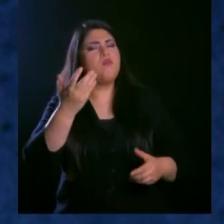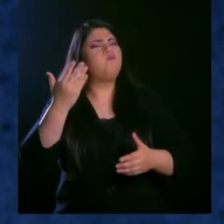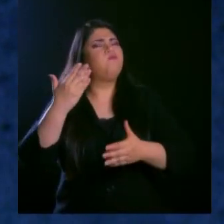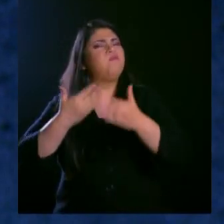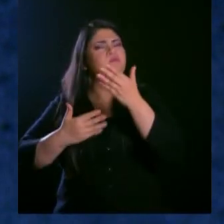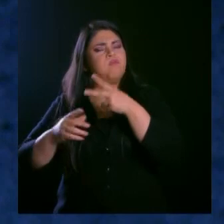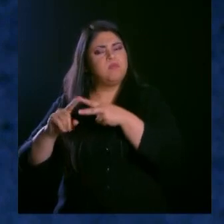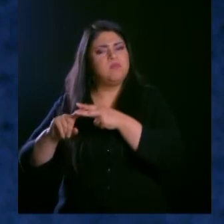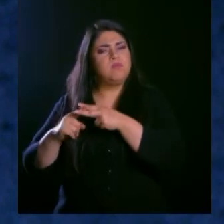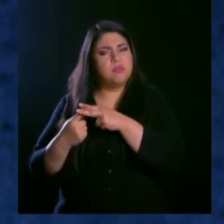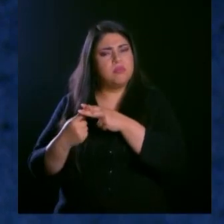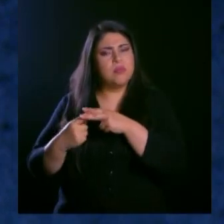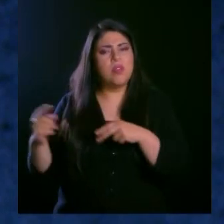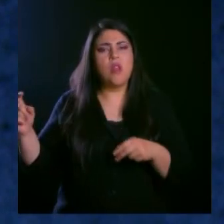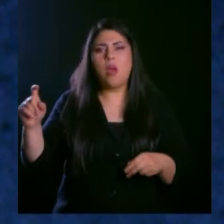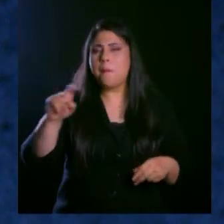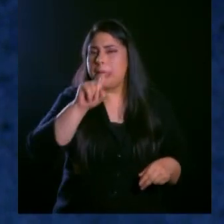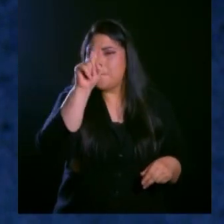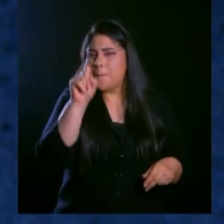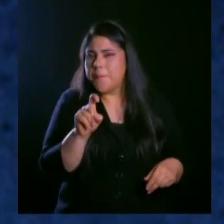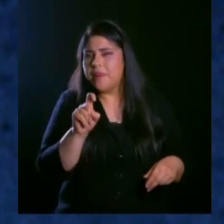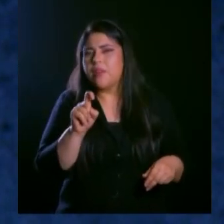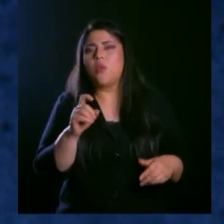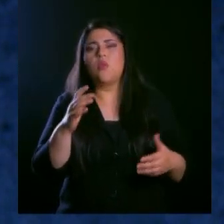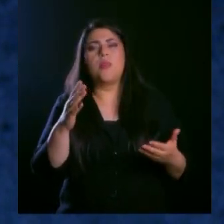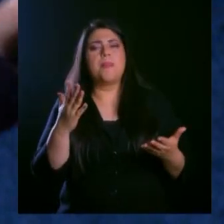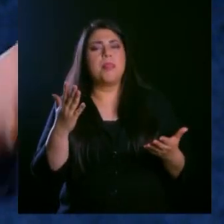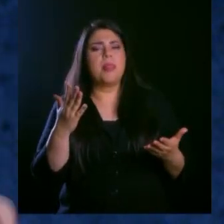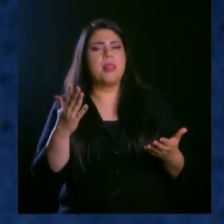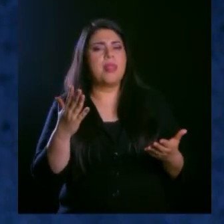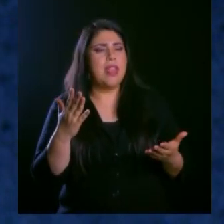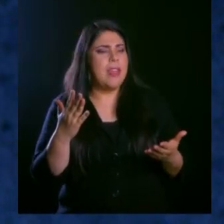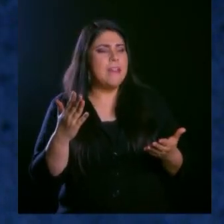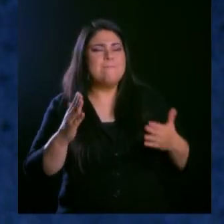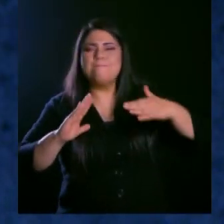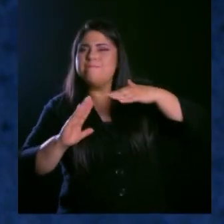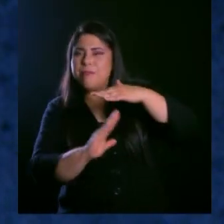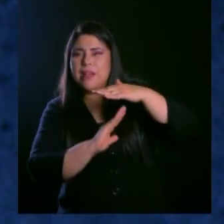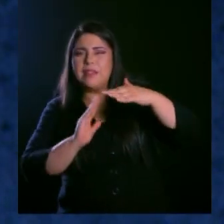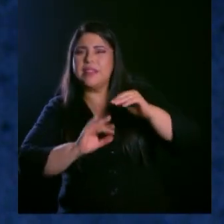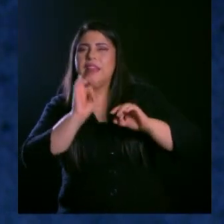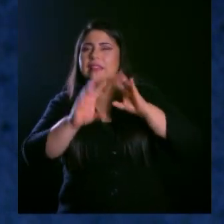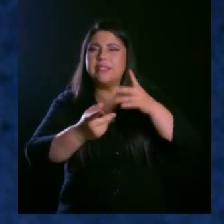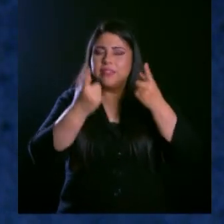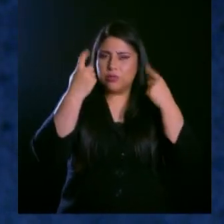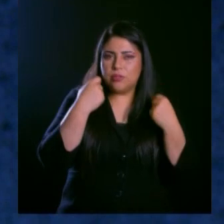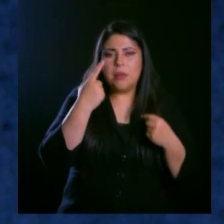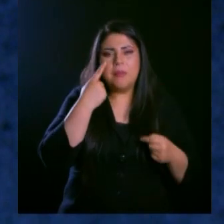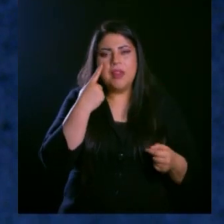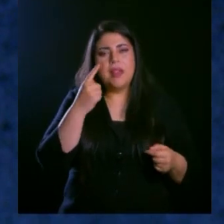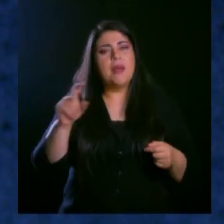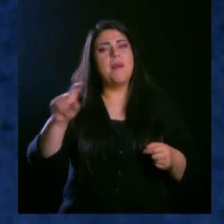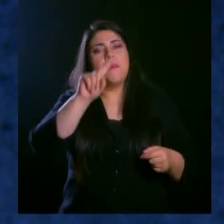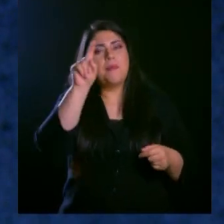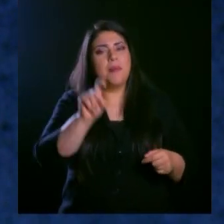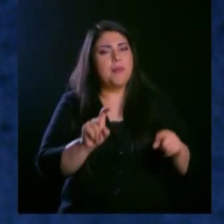básica, pero que por veces se nos va la onda. Y esta pregunta es, ¿qué es un cristiano?